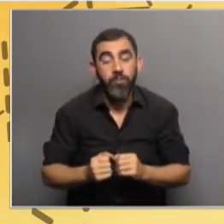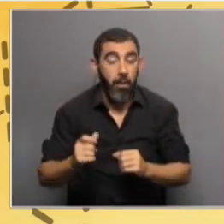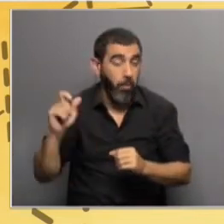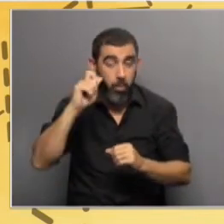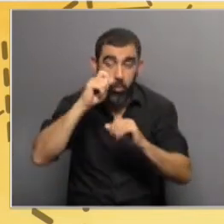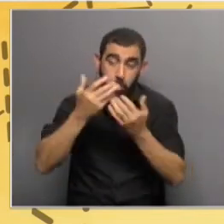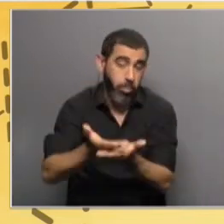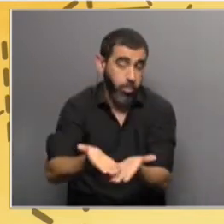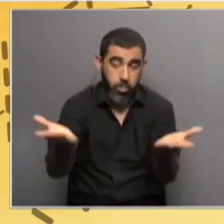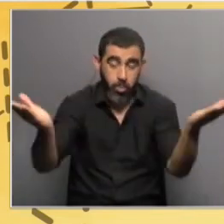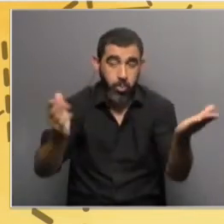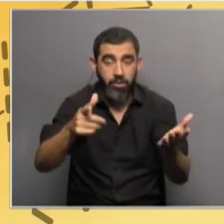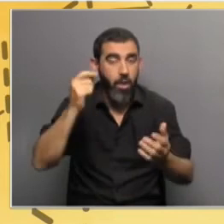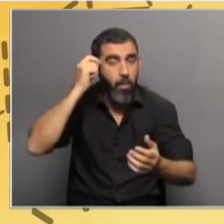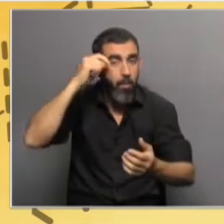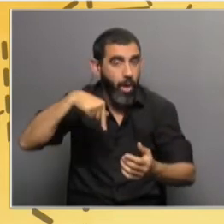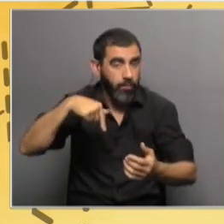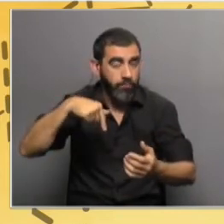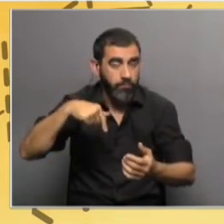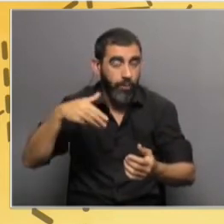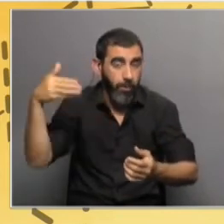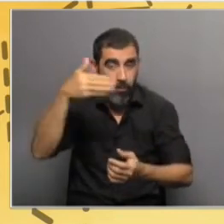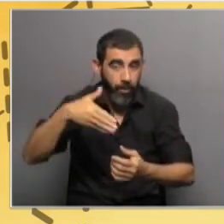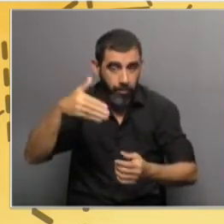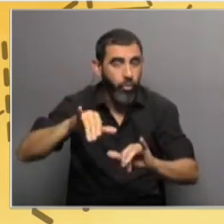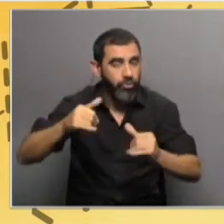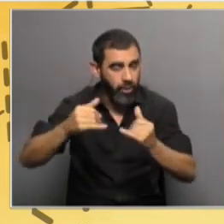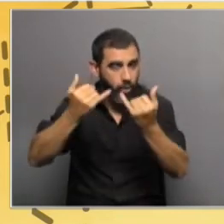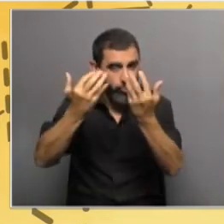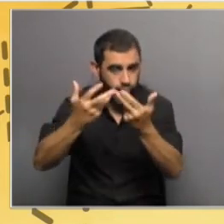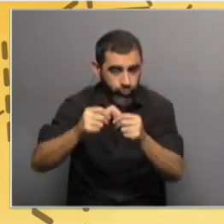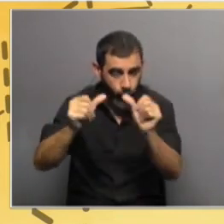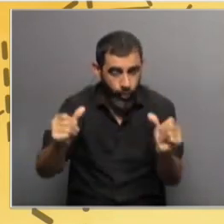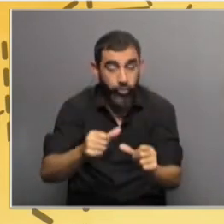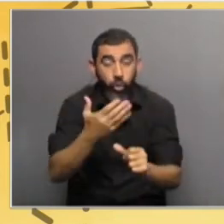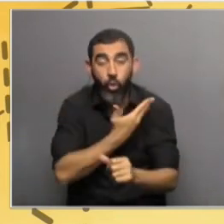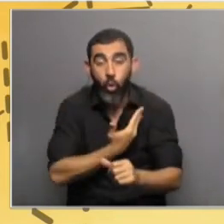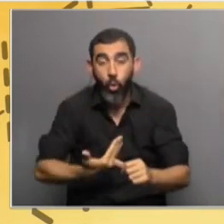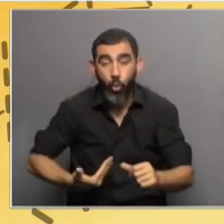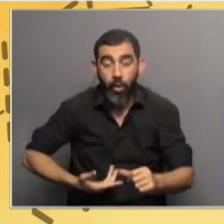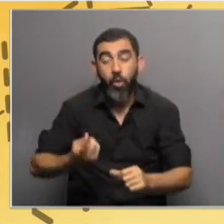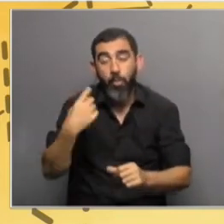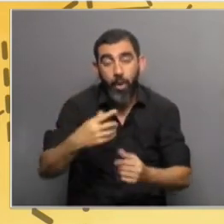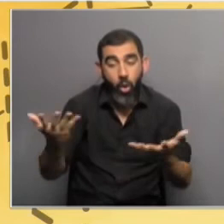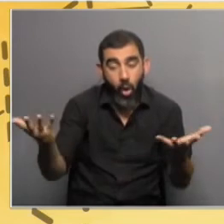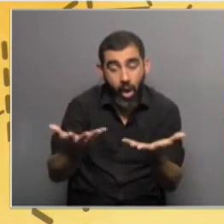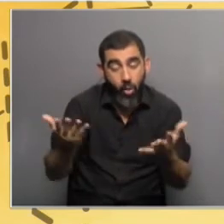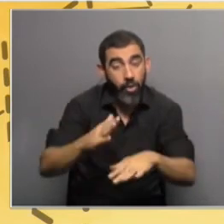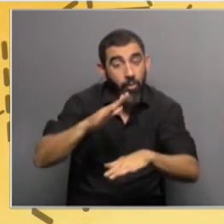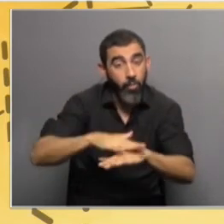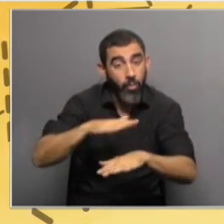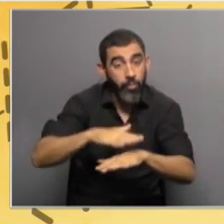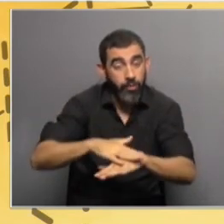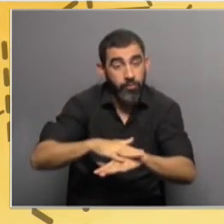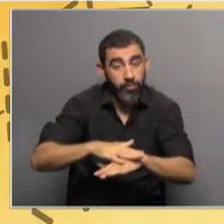pública de esta estrategia. Entonces, fue elaborada por el gobierno, pero ahora es la instancia en